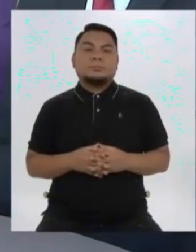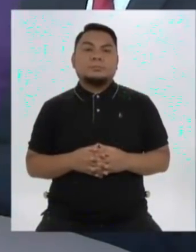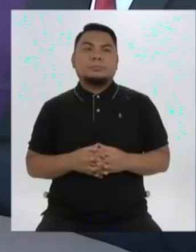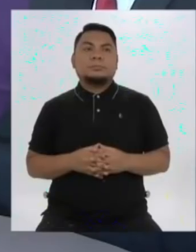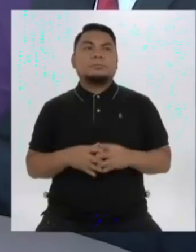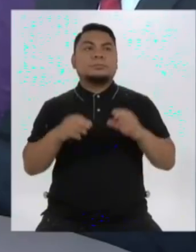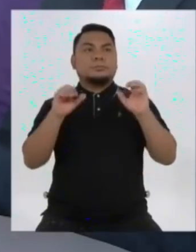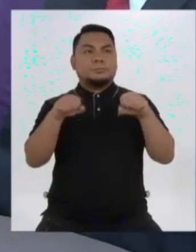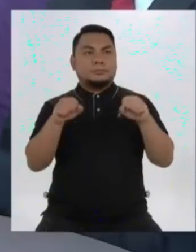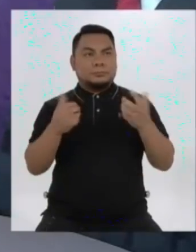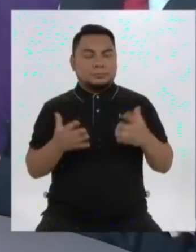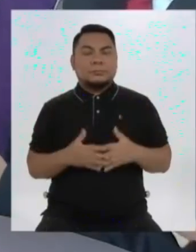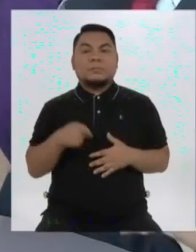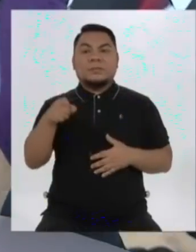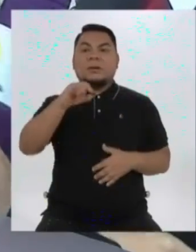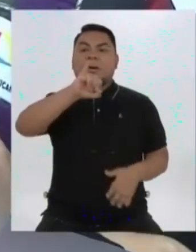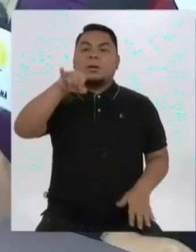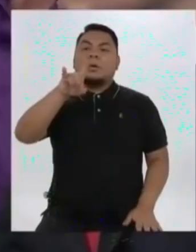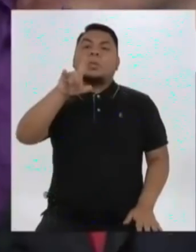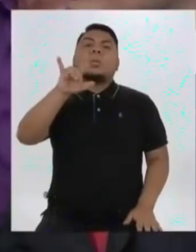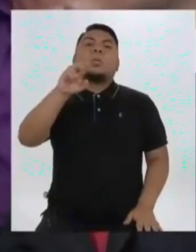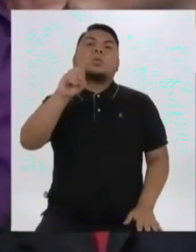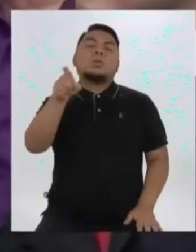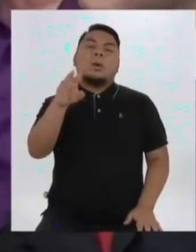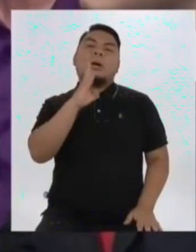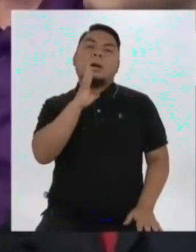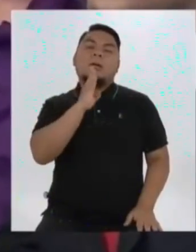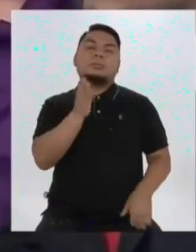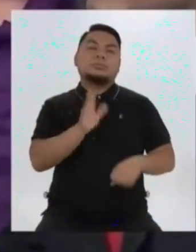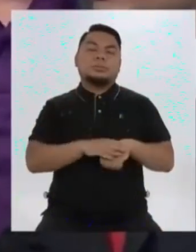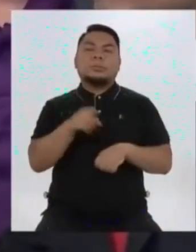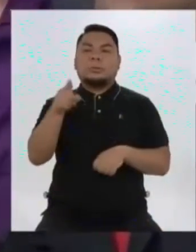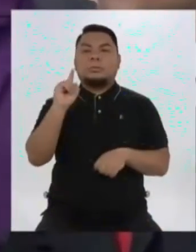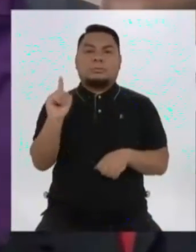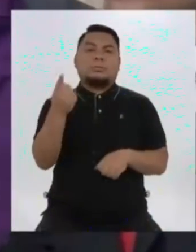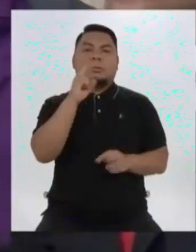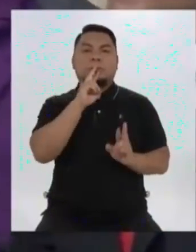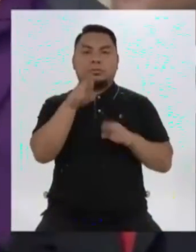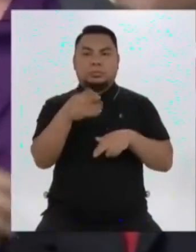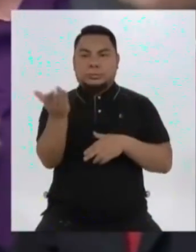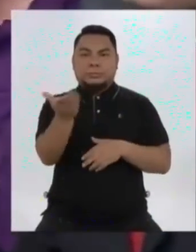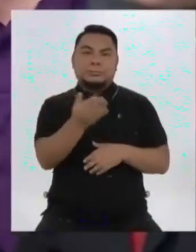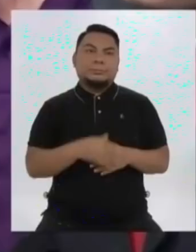Así es, el líder del Partido Morado, Julio Guzmán, se pronuncia en estos momentos tras estos primeros resultados.